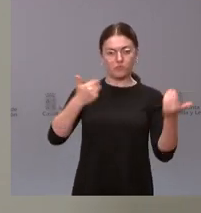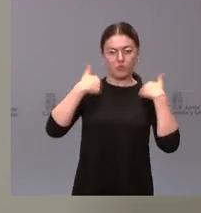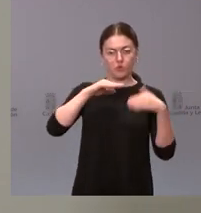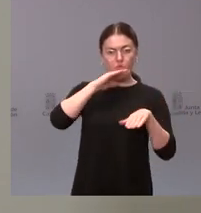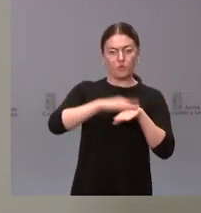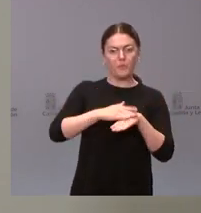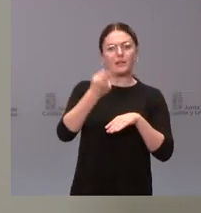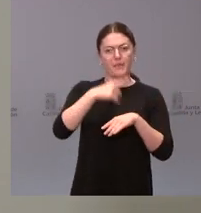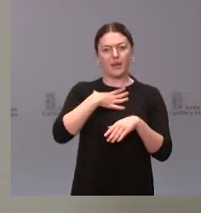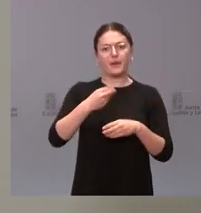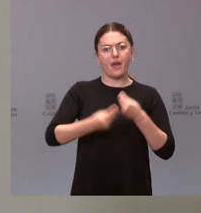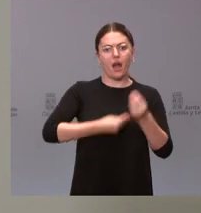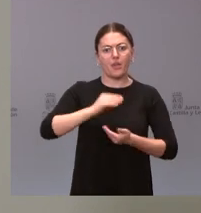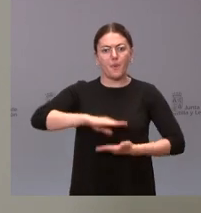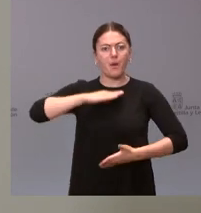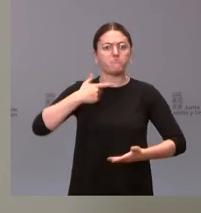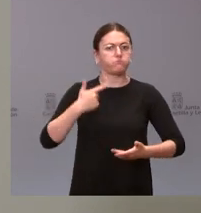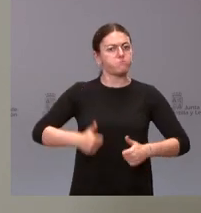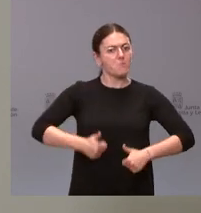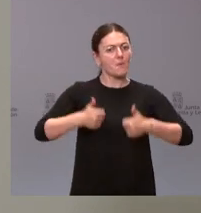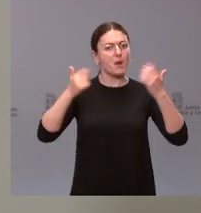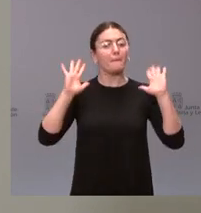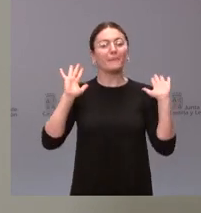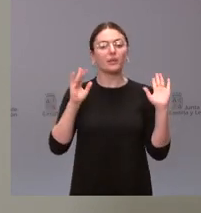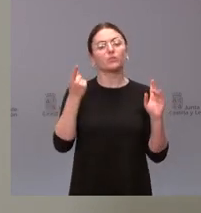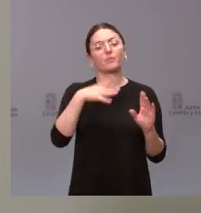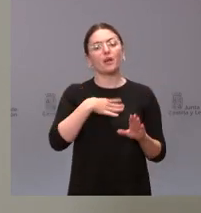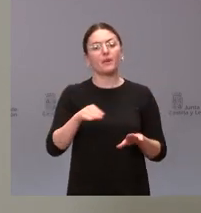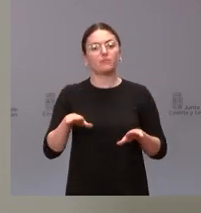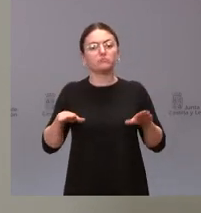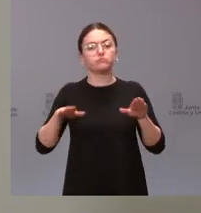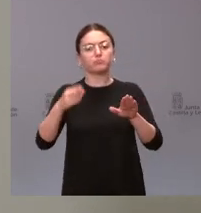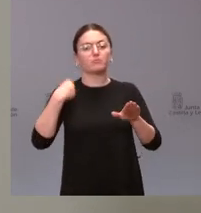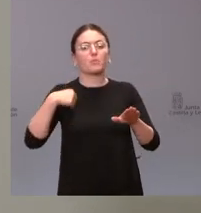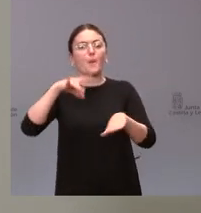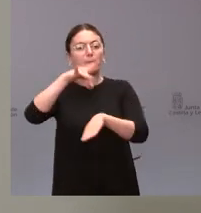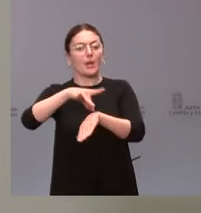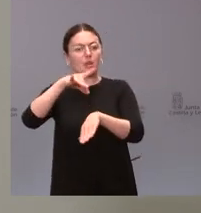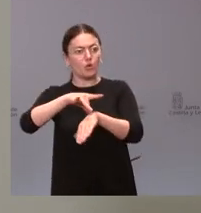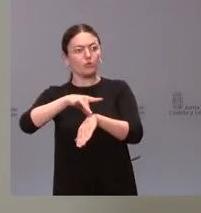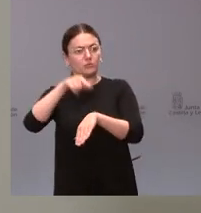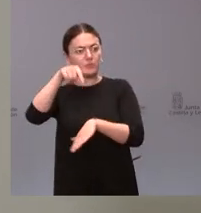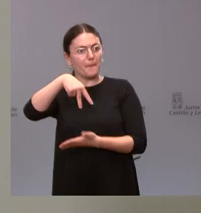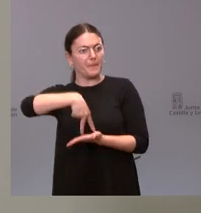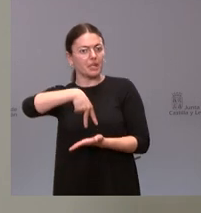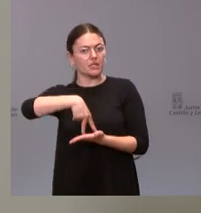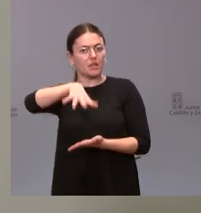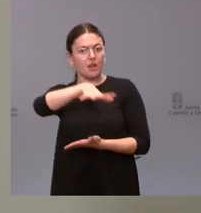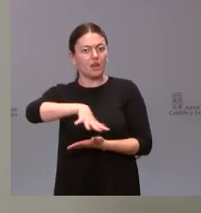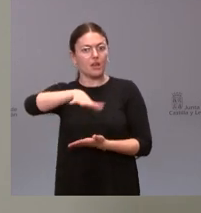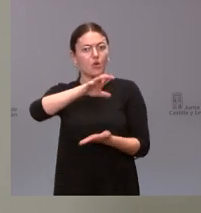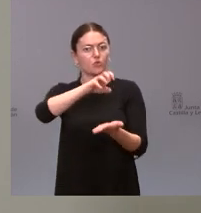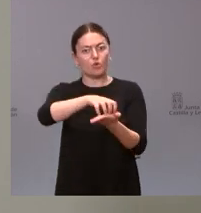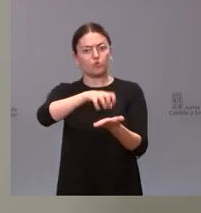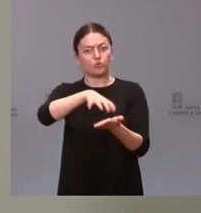desarrollar más y más actividad pero esto es plenamente compatible con que los médicos tengan presencia en los consultorios locales y por tanto